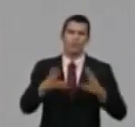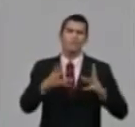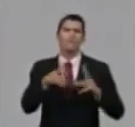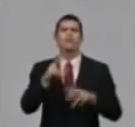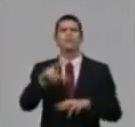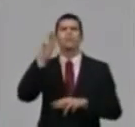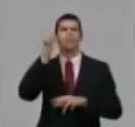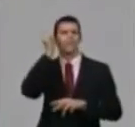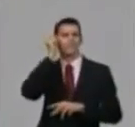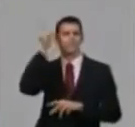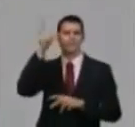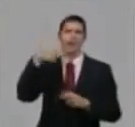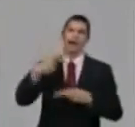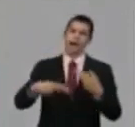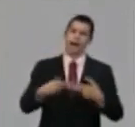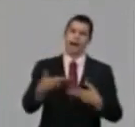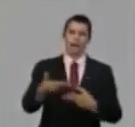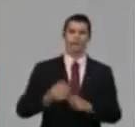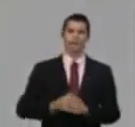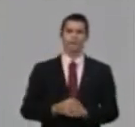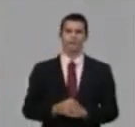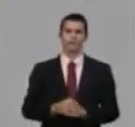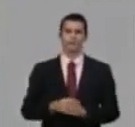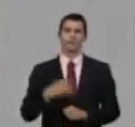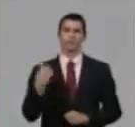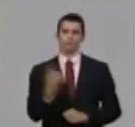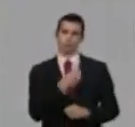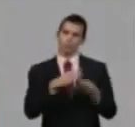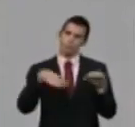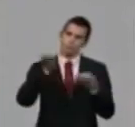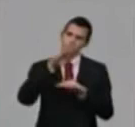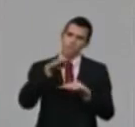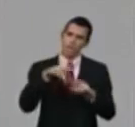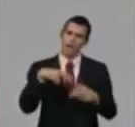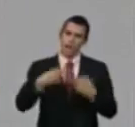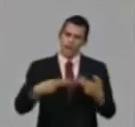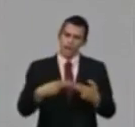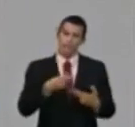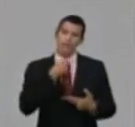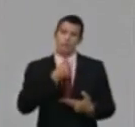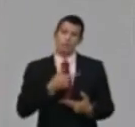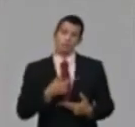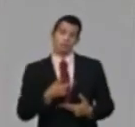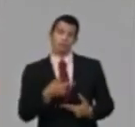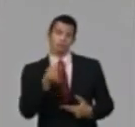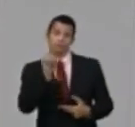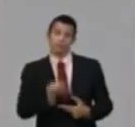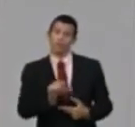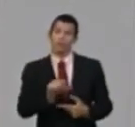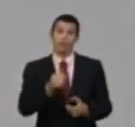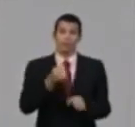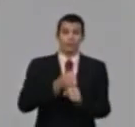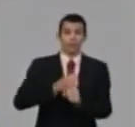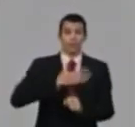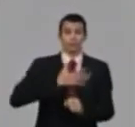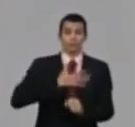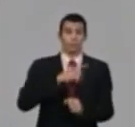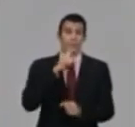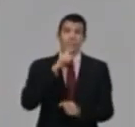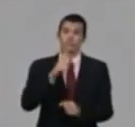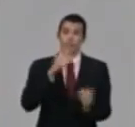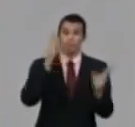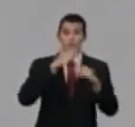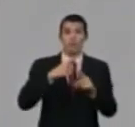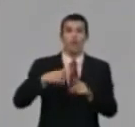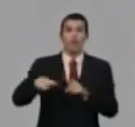posibilidad de que aquellas personas que, evidentemente, económicamente, la actividad no puedan mantenerse abierta porque después, desde el